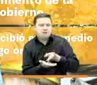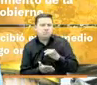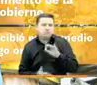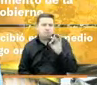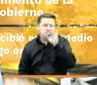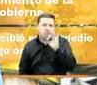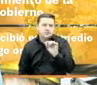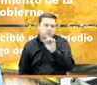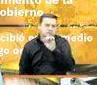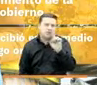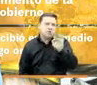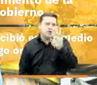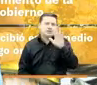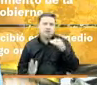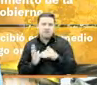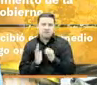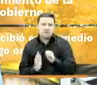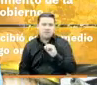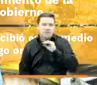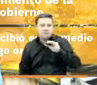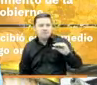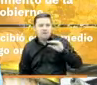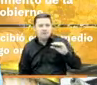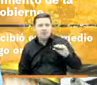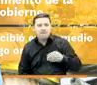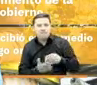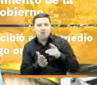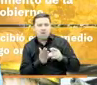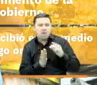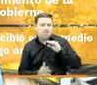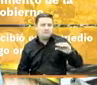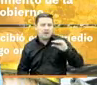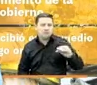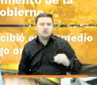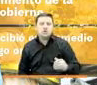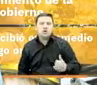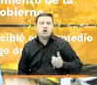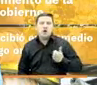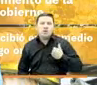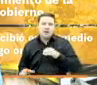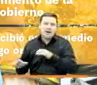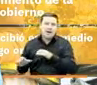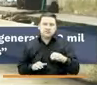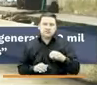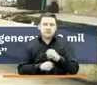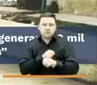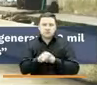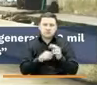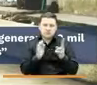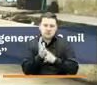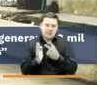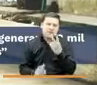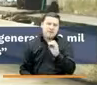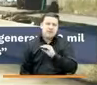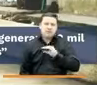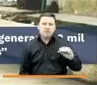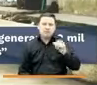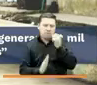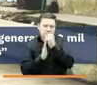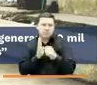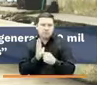145 mil pesos por pago ordinario. En Jóvenes en Acción, en el año 2020, el programa